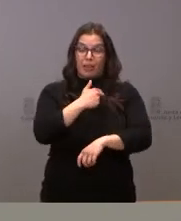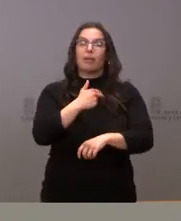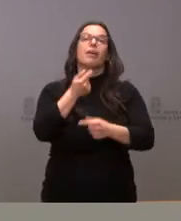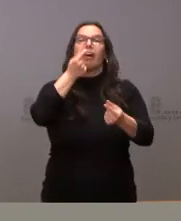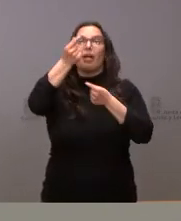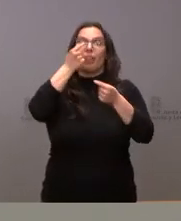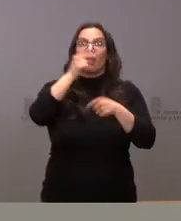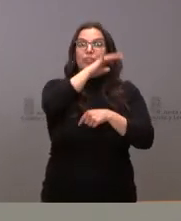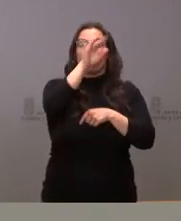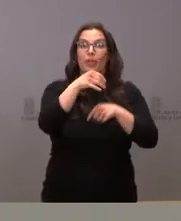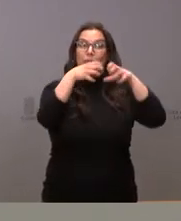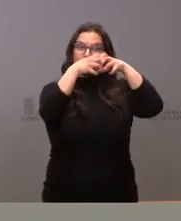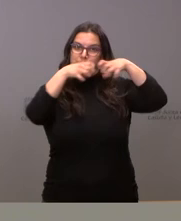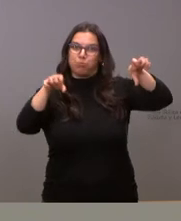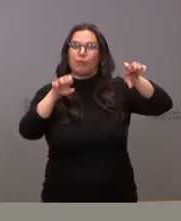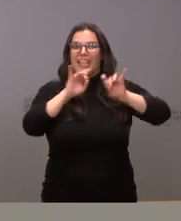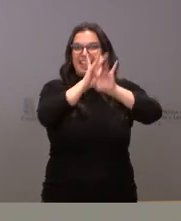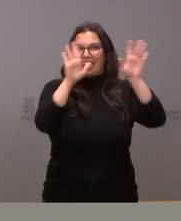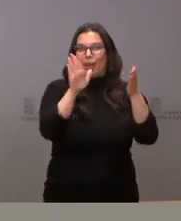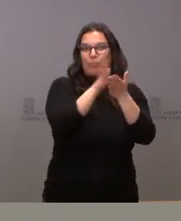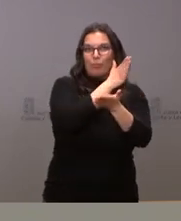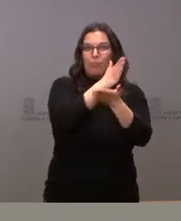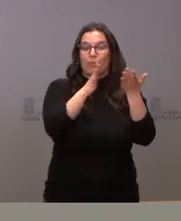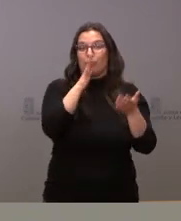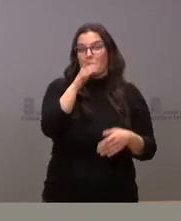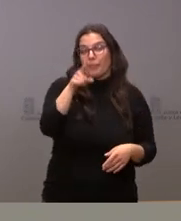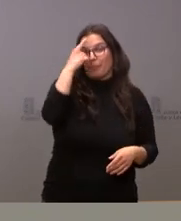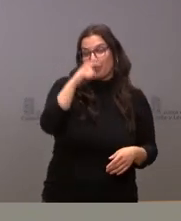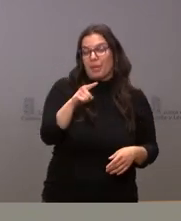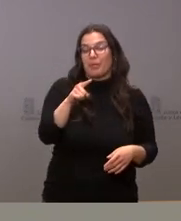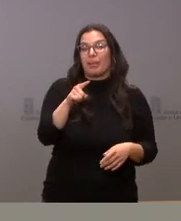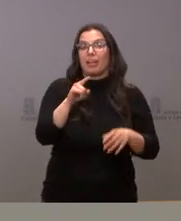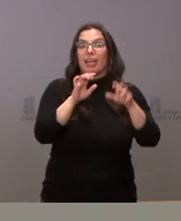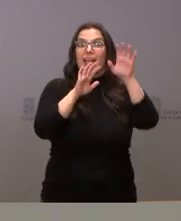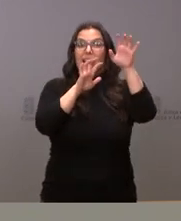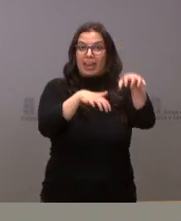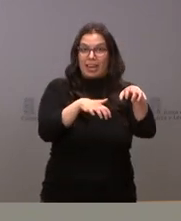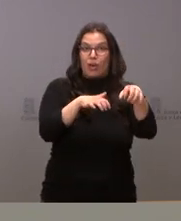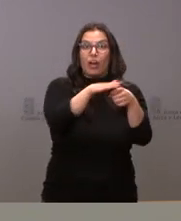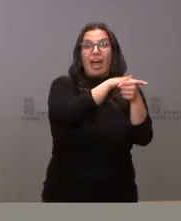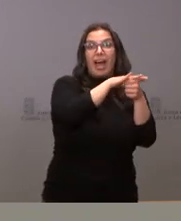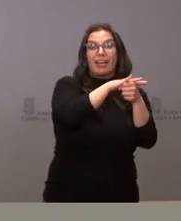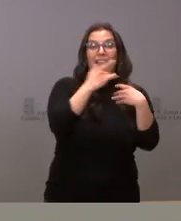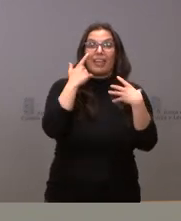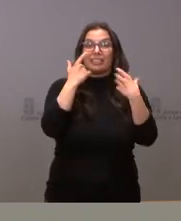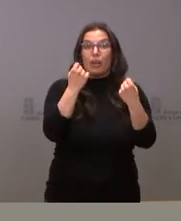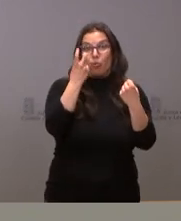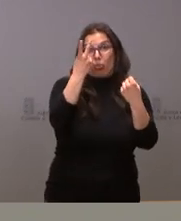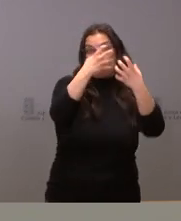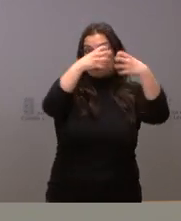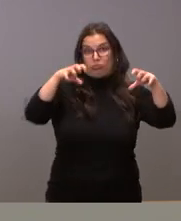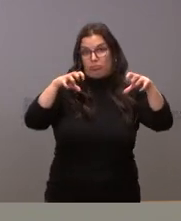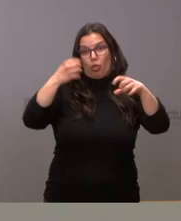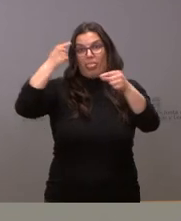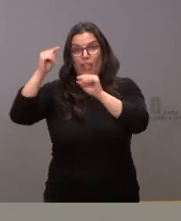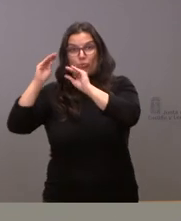vierzo sí los tenemos muy desagregados porque como ustedes saben León funciona con dos áreas de salud lo que es el vierzo